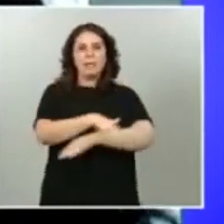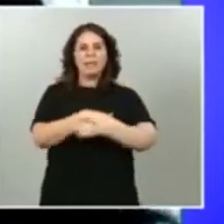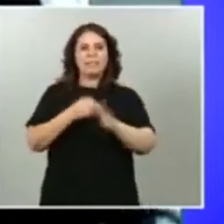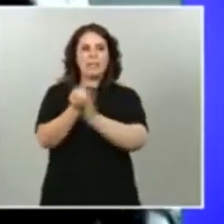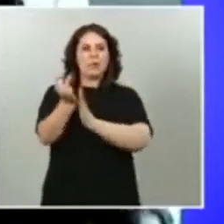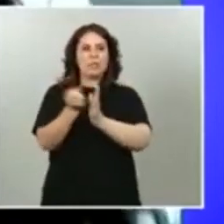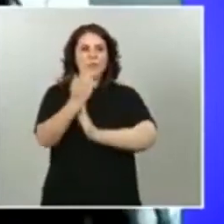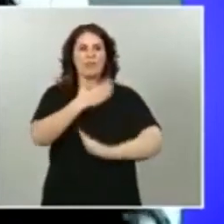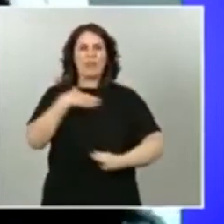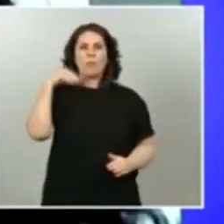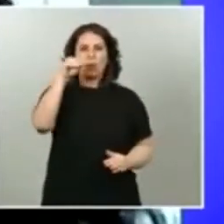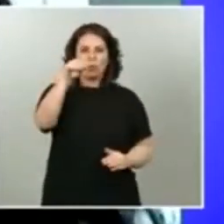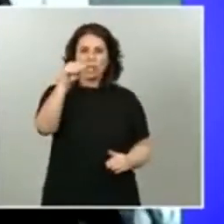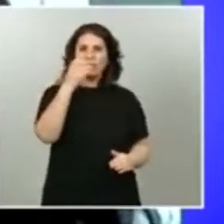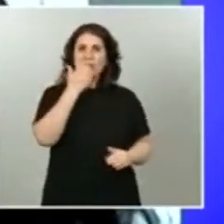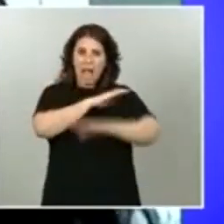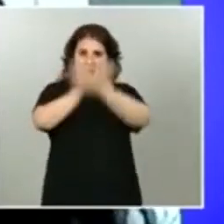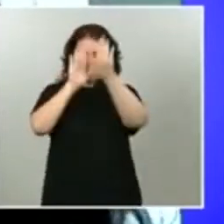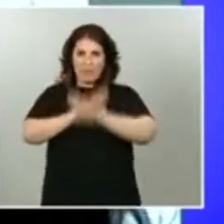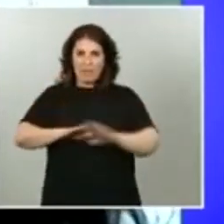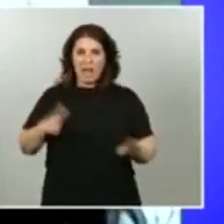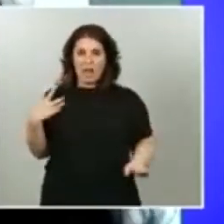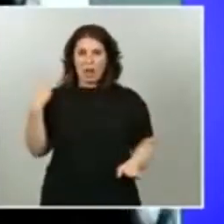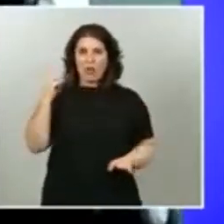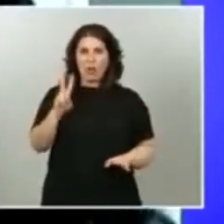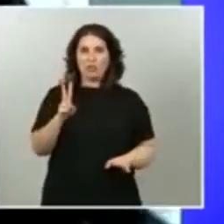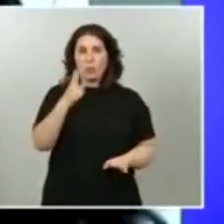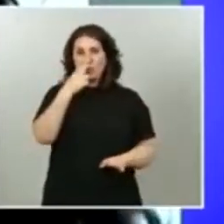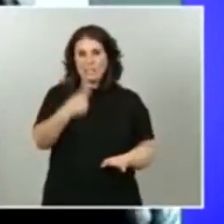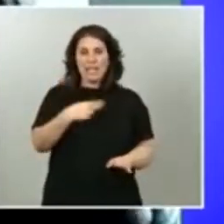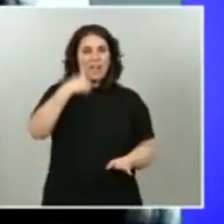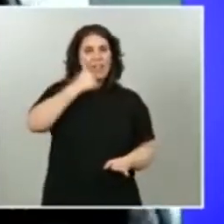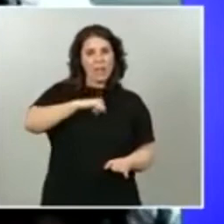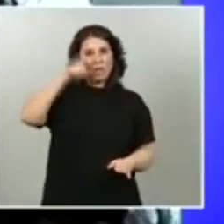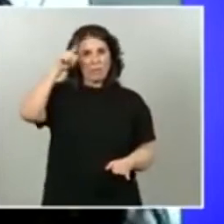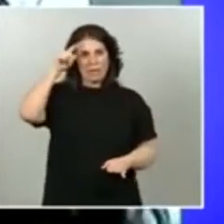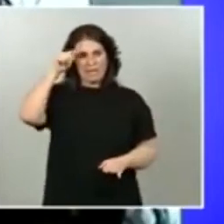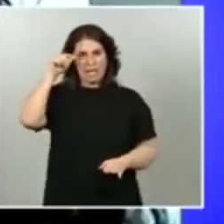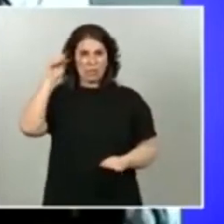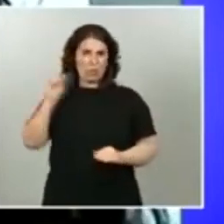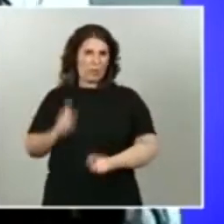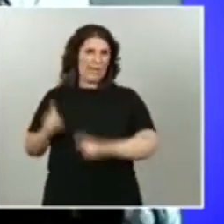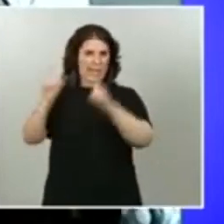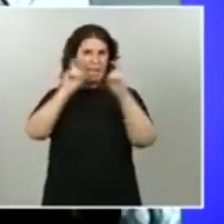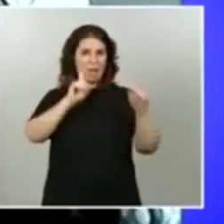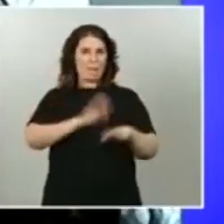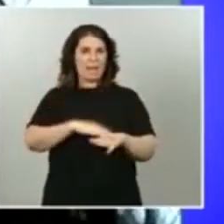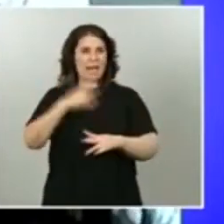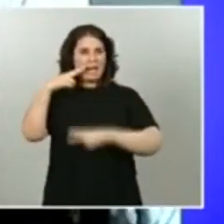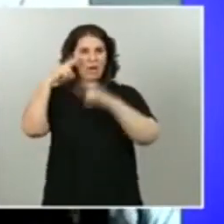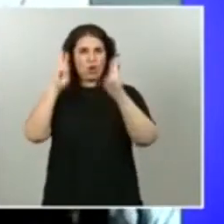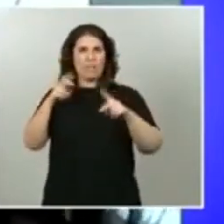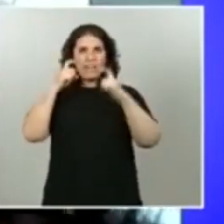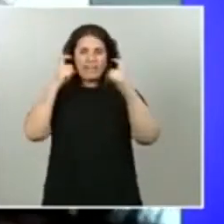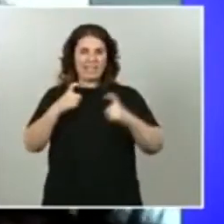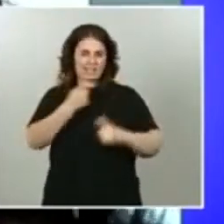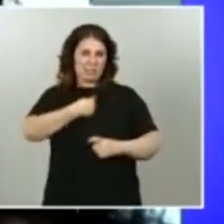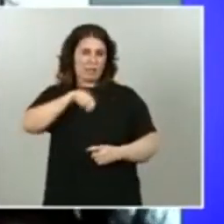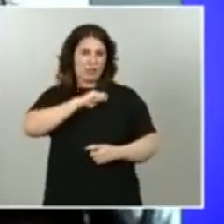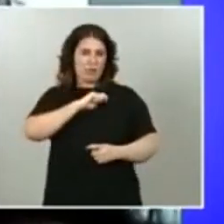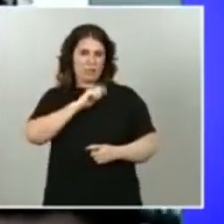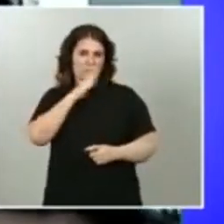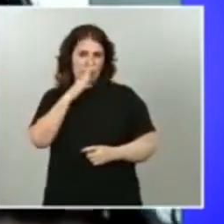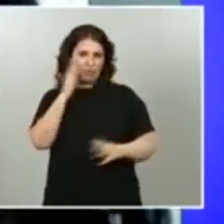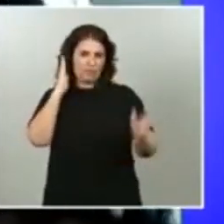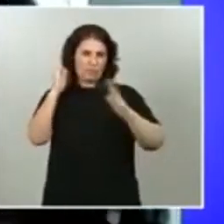visitarán los reyes Ceuta y Melilla dentro de su vida para reconocer a los españoles su esfuerzo durante la pandemia del coronavirus